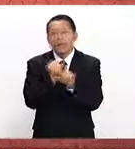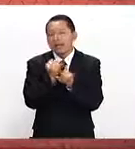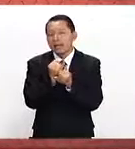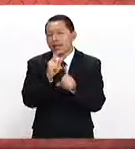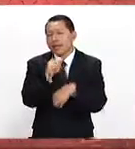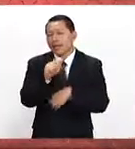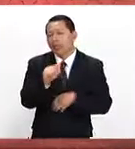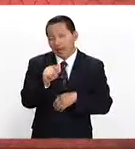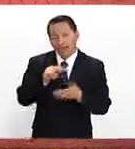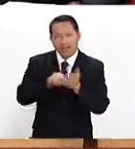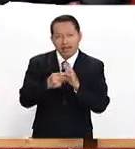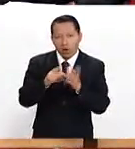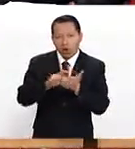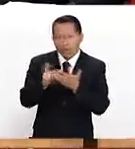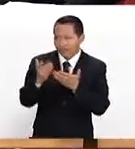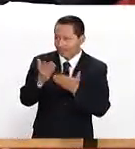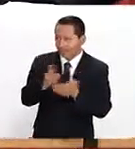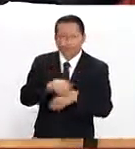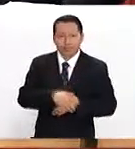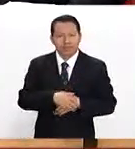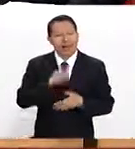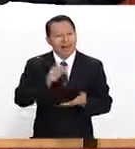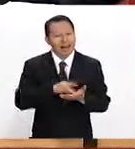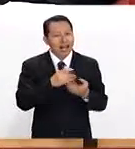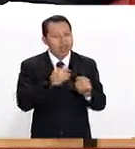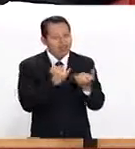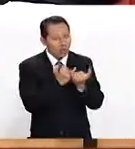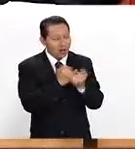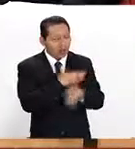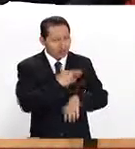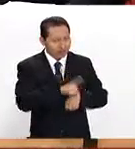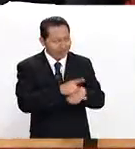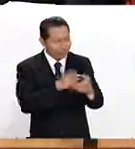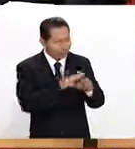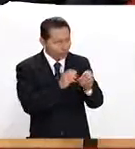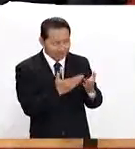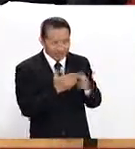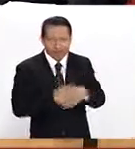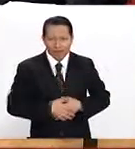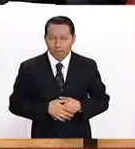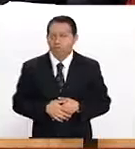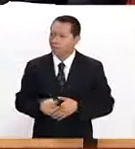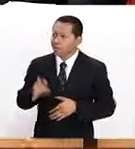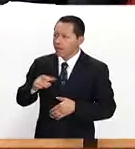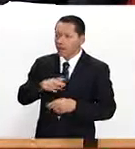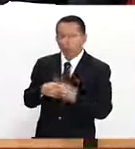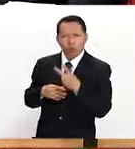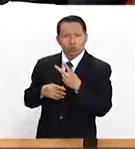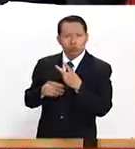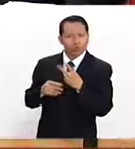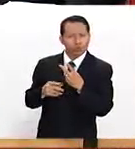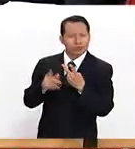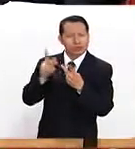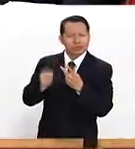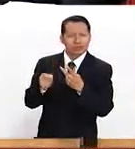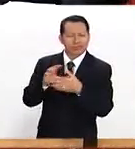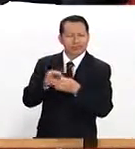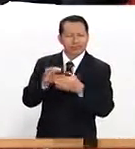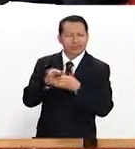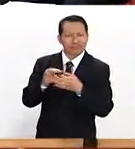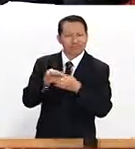Ingeniero, gracias por estar con nosotros. Muchísimas gracias, muy buenos días, ¿cómo están? Son dos factores que se mezclan con un